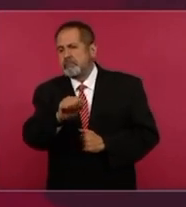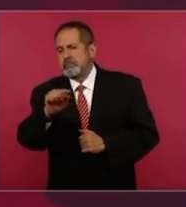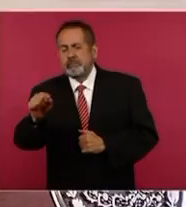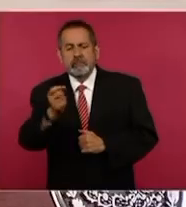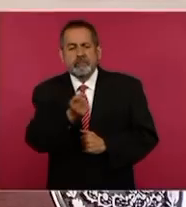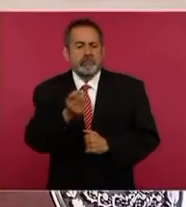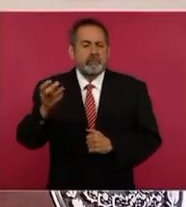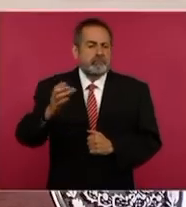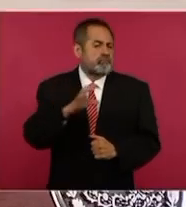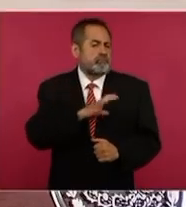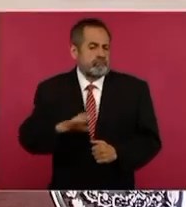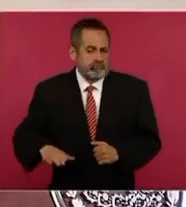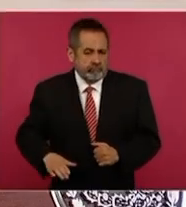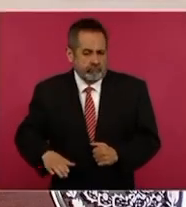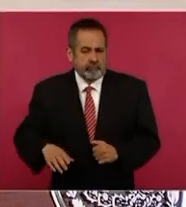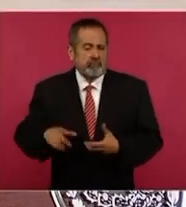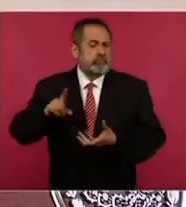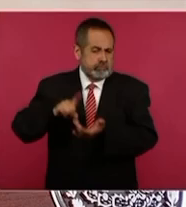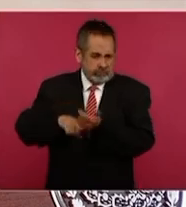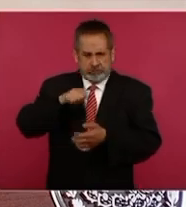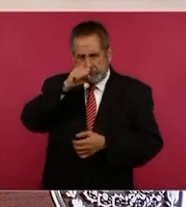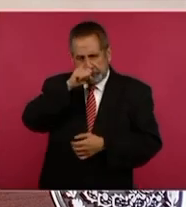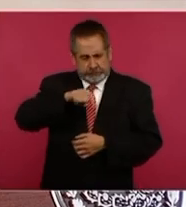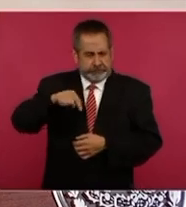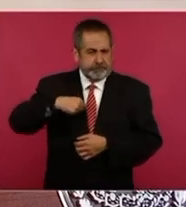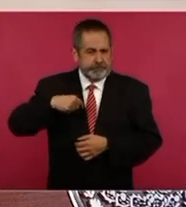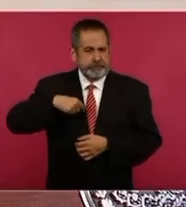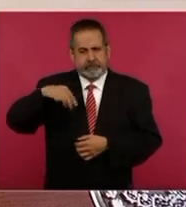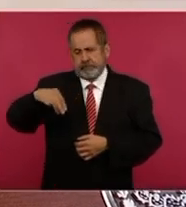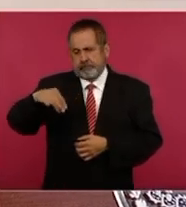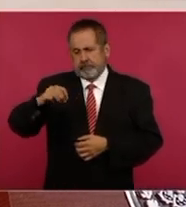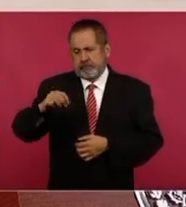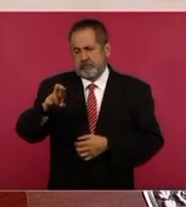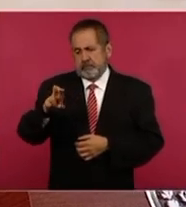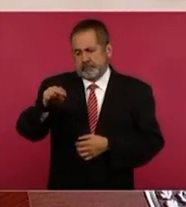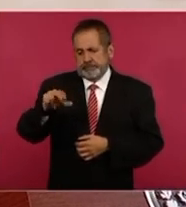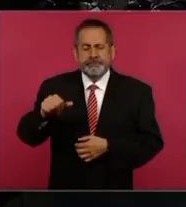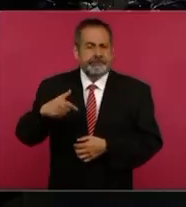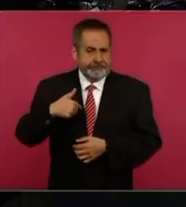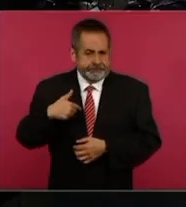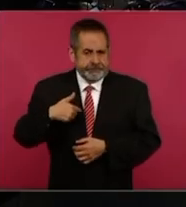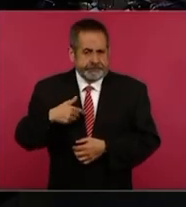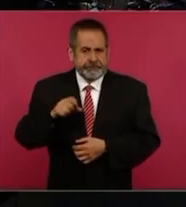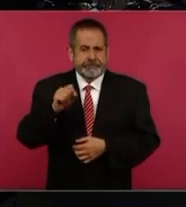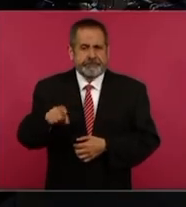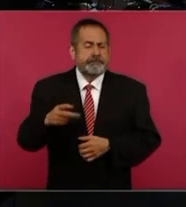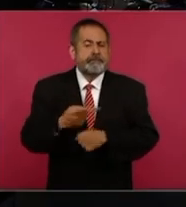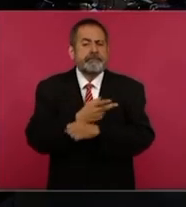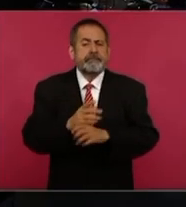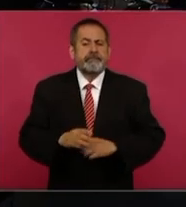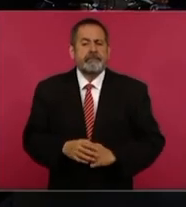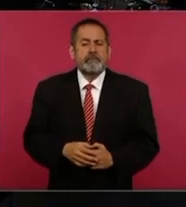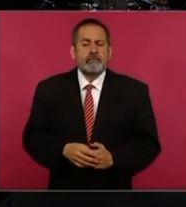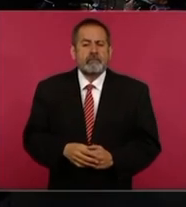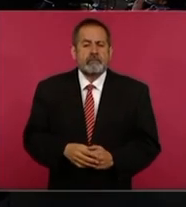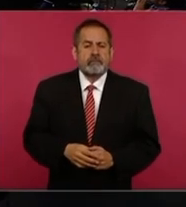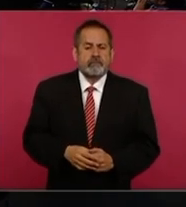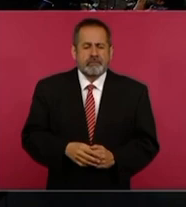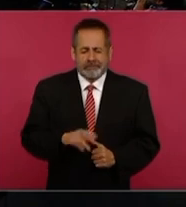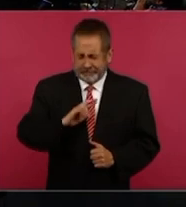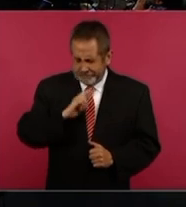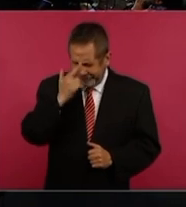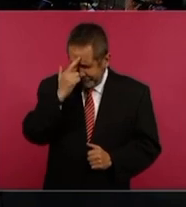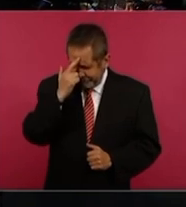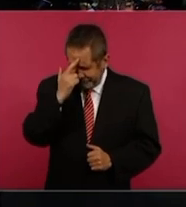Morena lo hizo. ¿Qué pasa? Ya no me